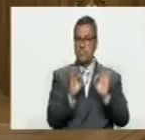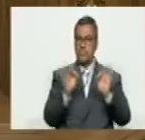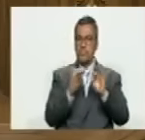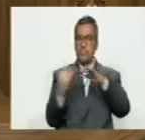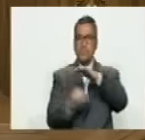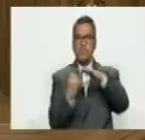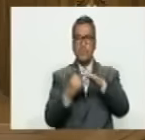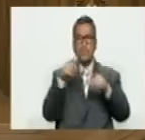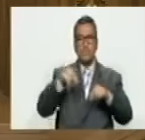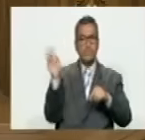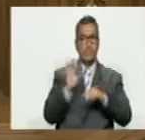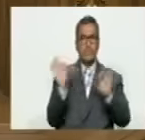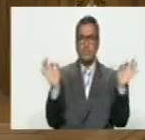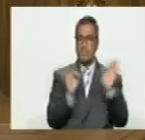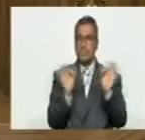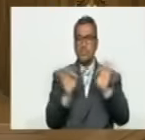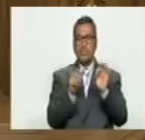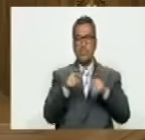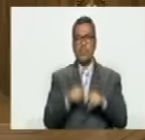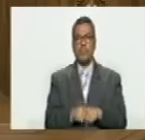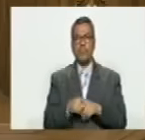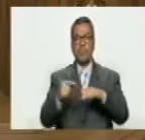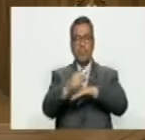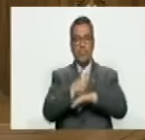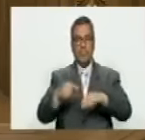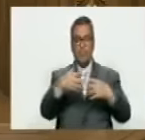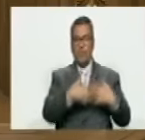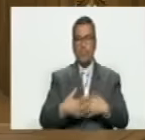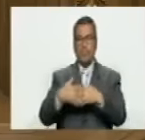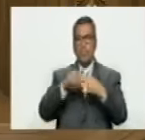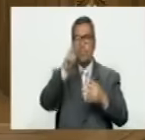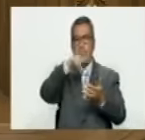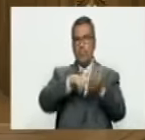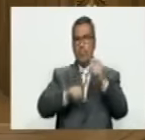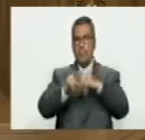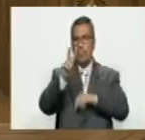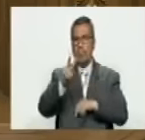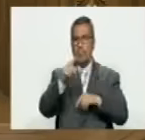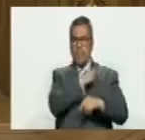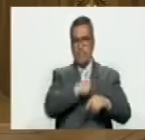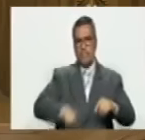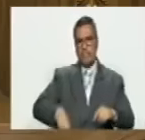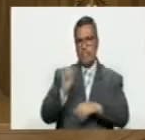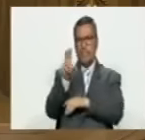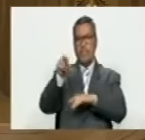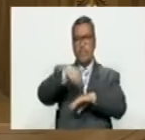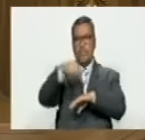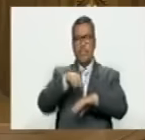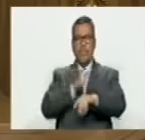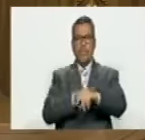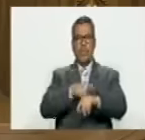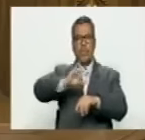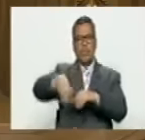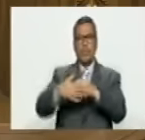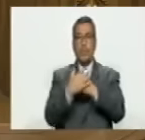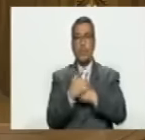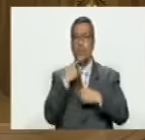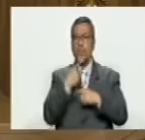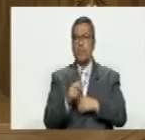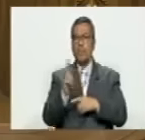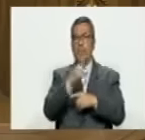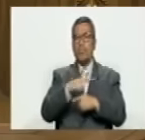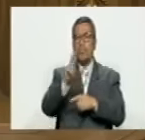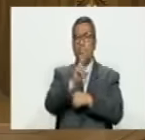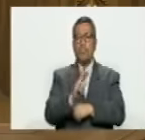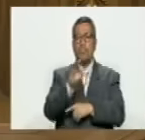instituciones venezolanas ninguna el gobierno de Estados Unidos desde el año 2002 el presidente de la asamblea doctor Jorge Rodríguez lo ha dicho bien la única